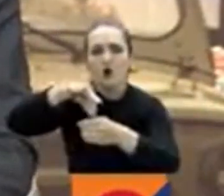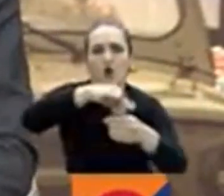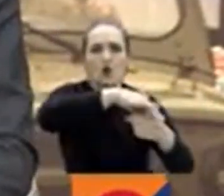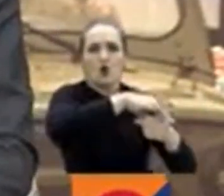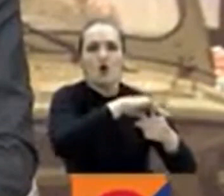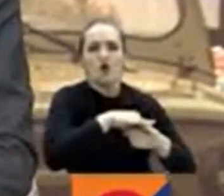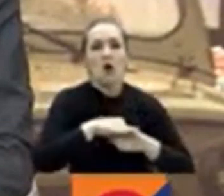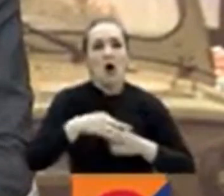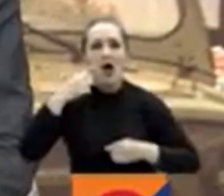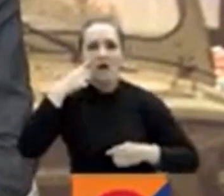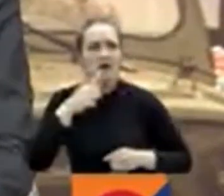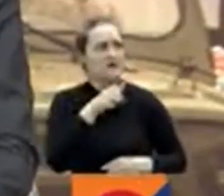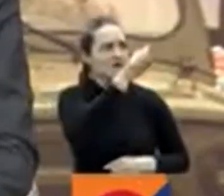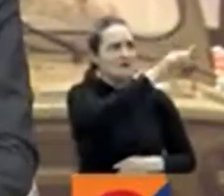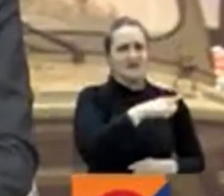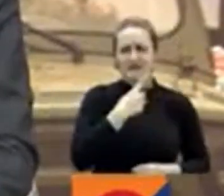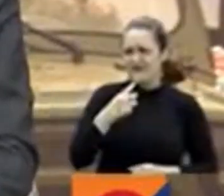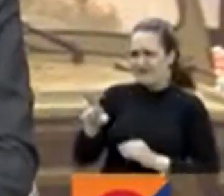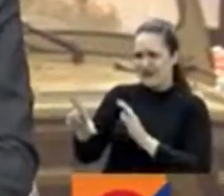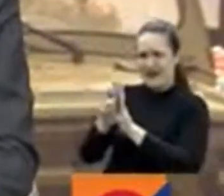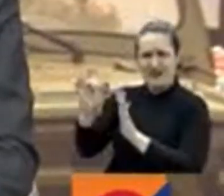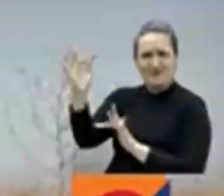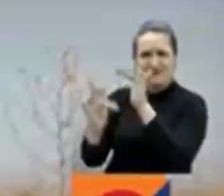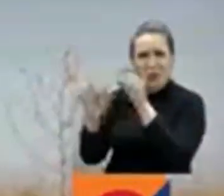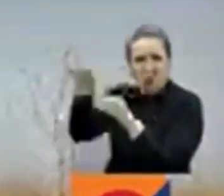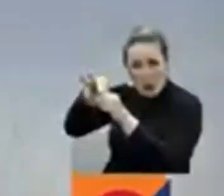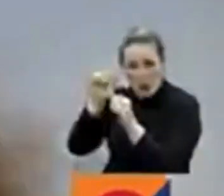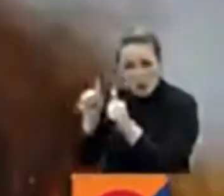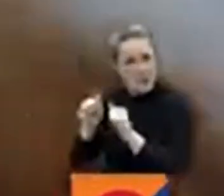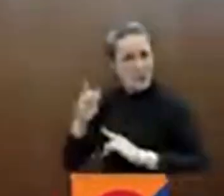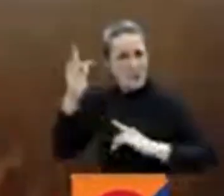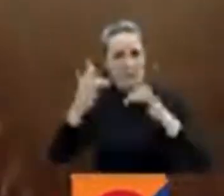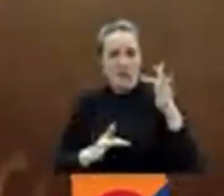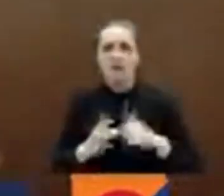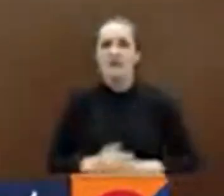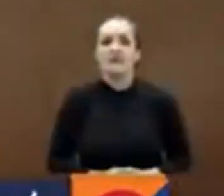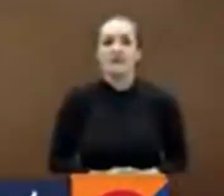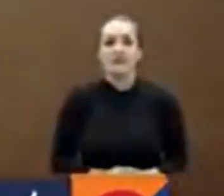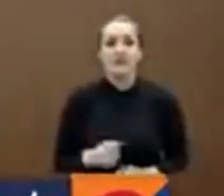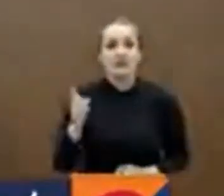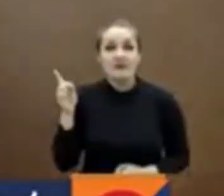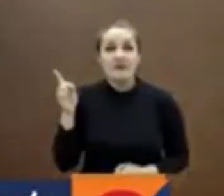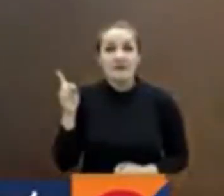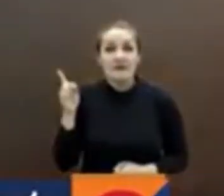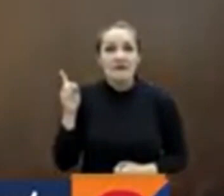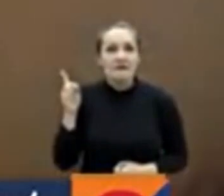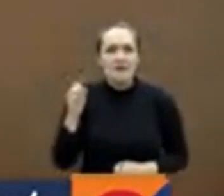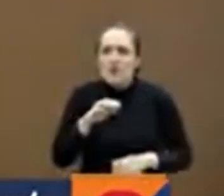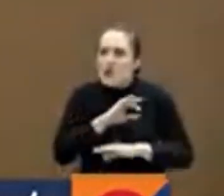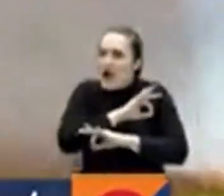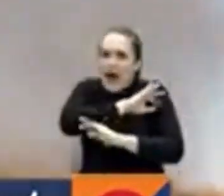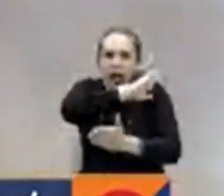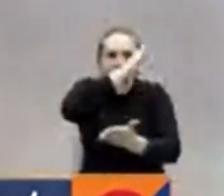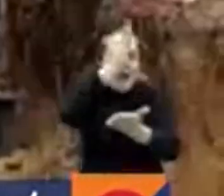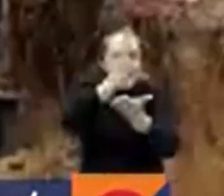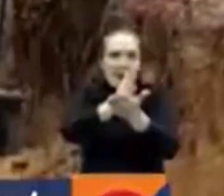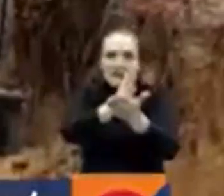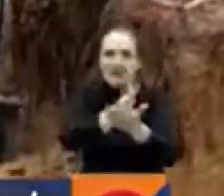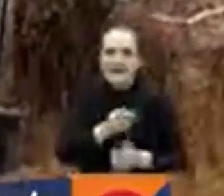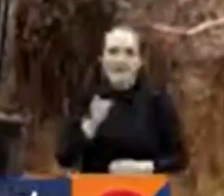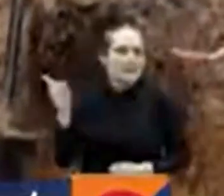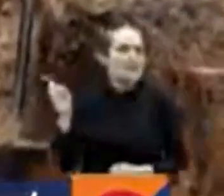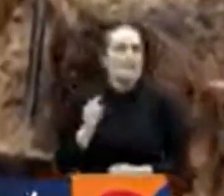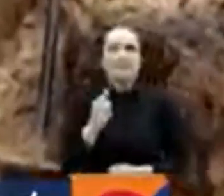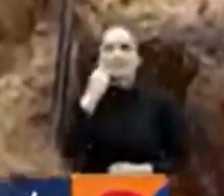cuando Occidente denuncia su falta de legitimidad. Estas jamás han sido las imágenes en las que se agota esta guerra